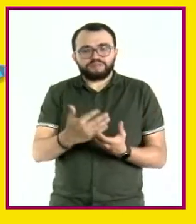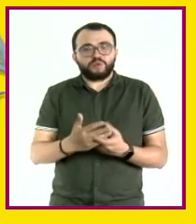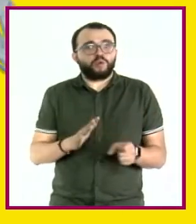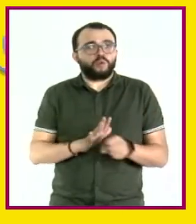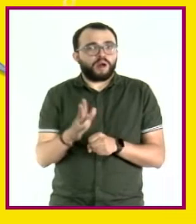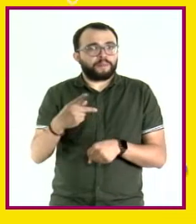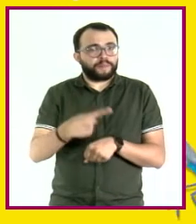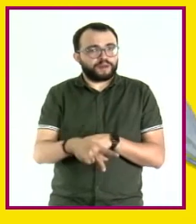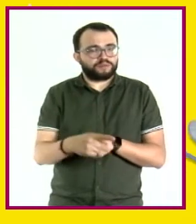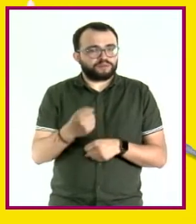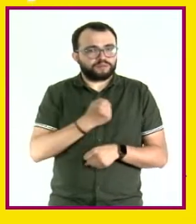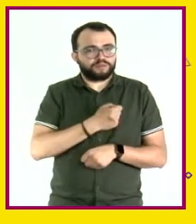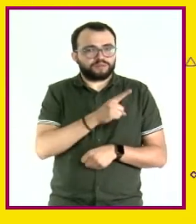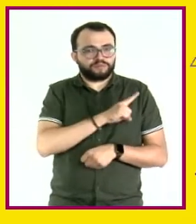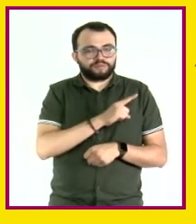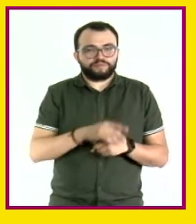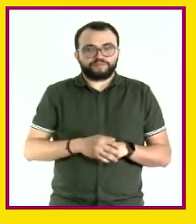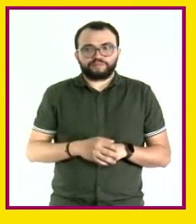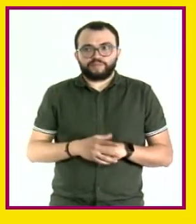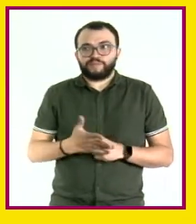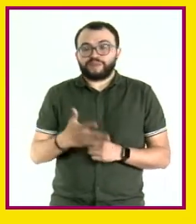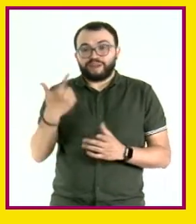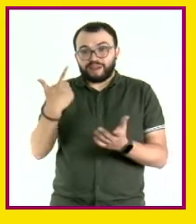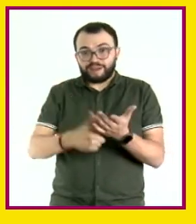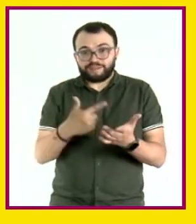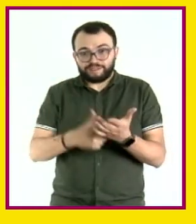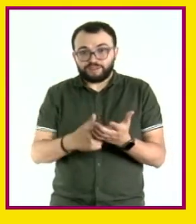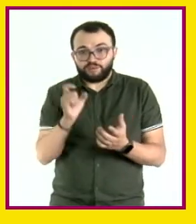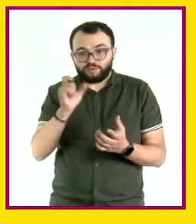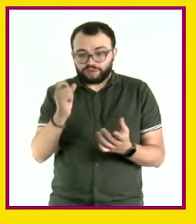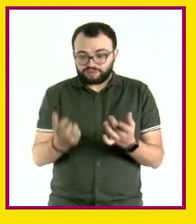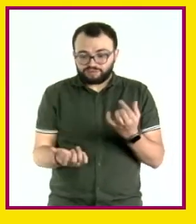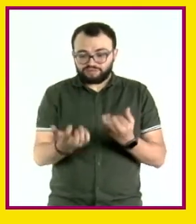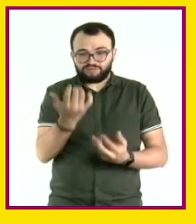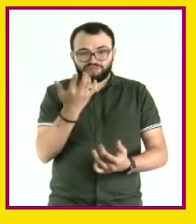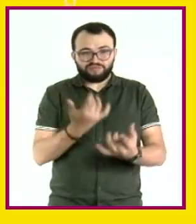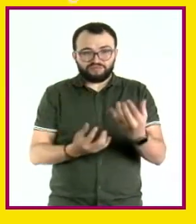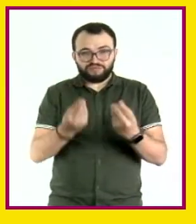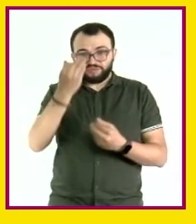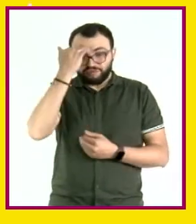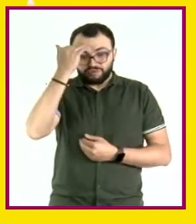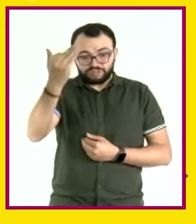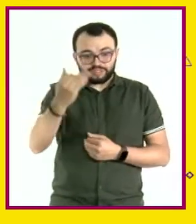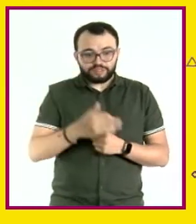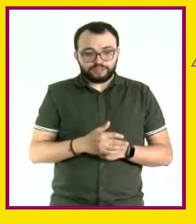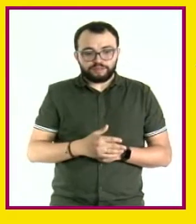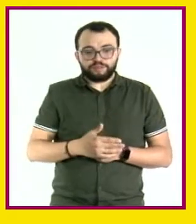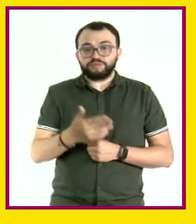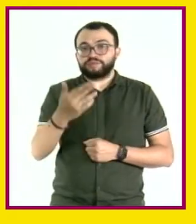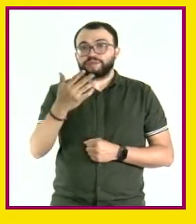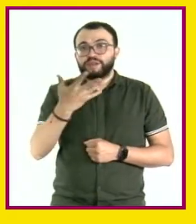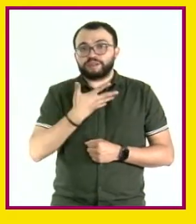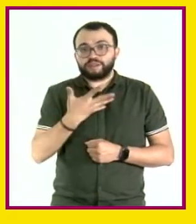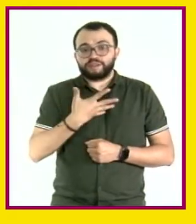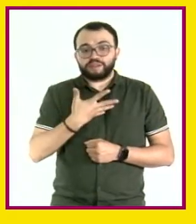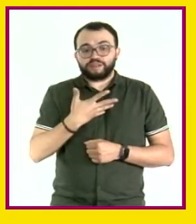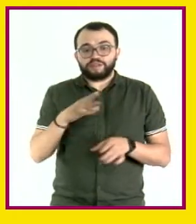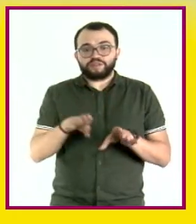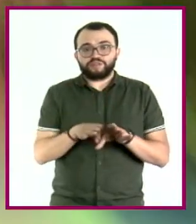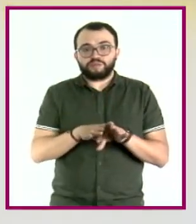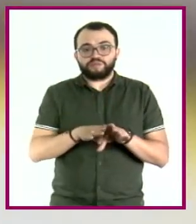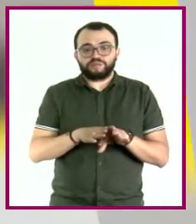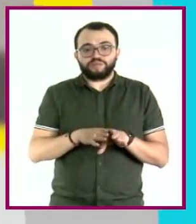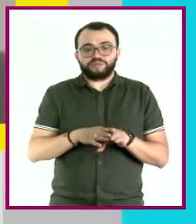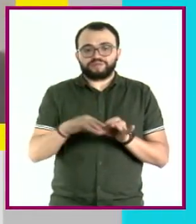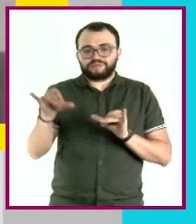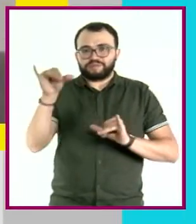Al someter a los aceites a altas temperaturas por mucho tiempo, ocurre una serie de reacciones químicas que cambian